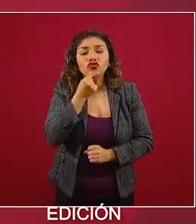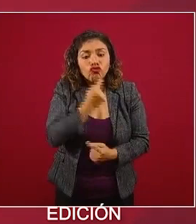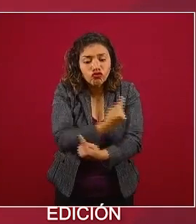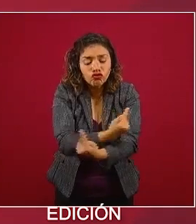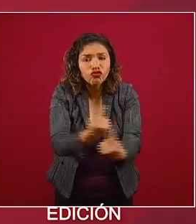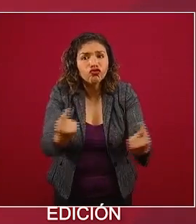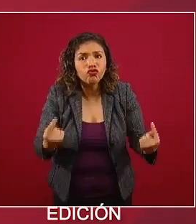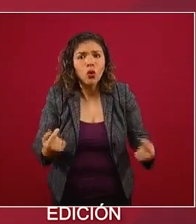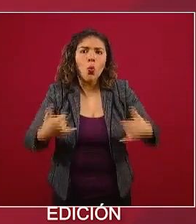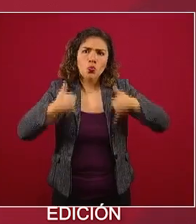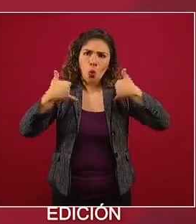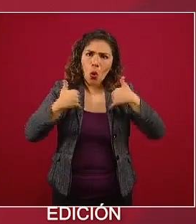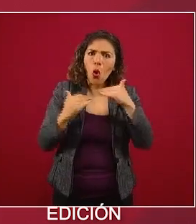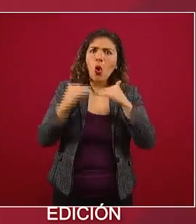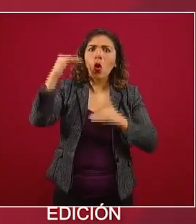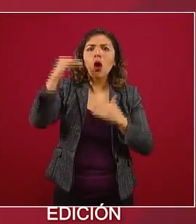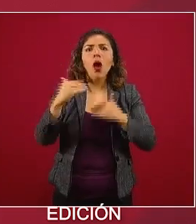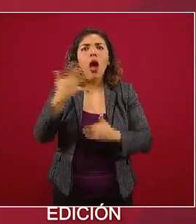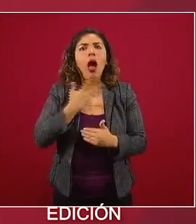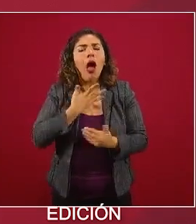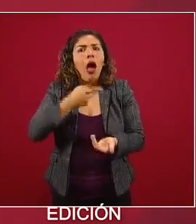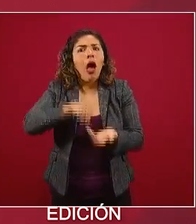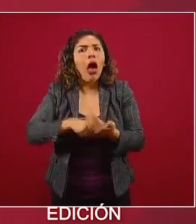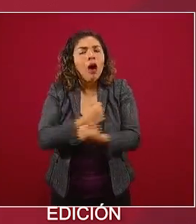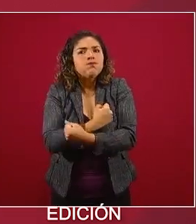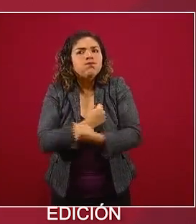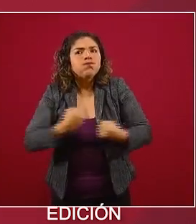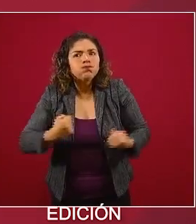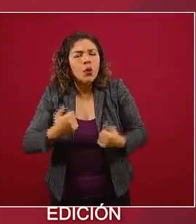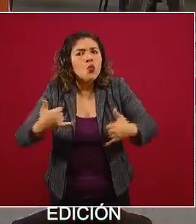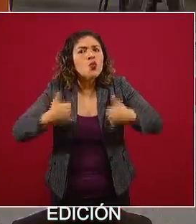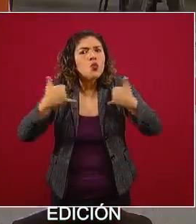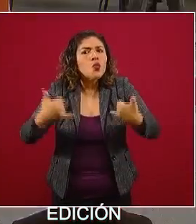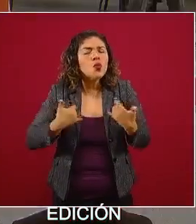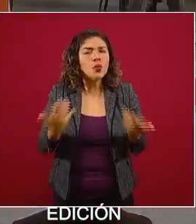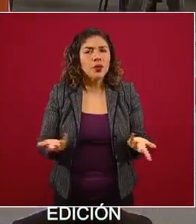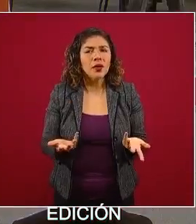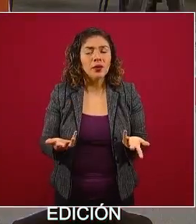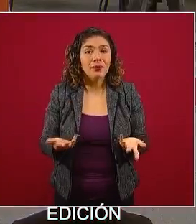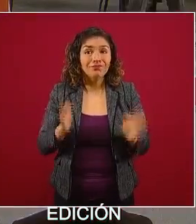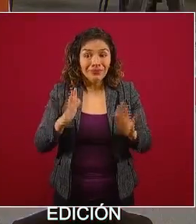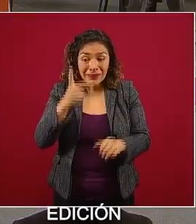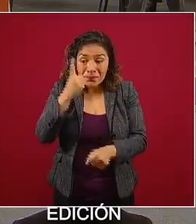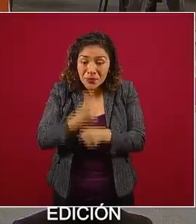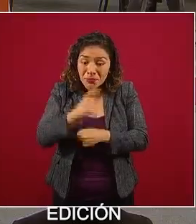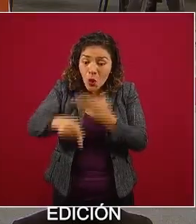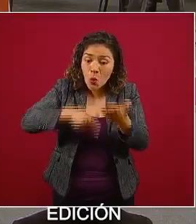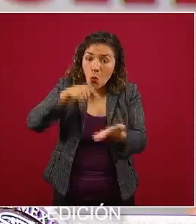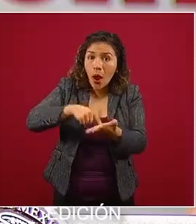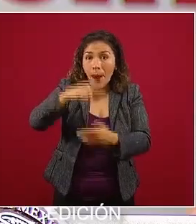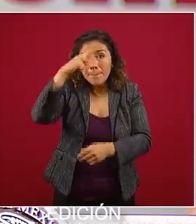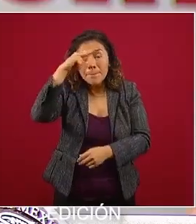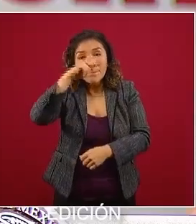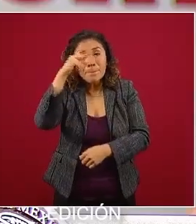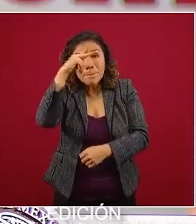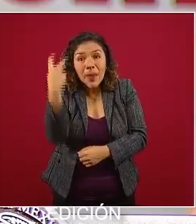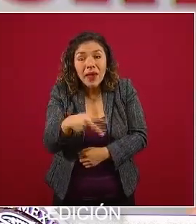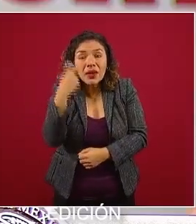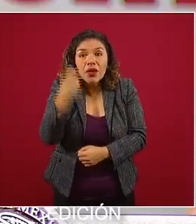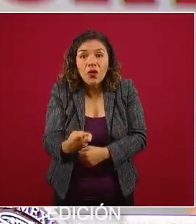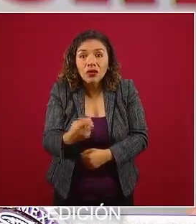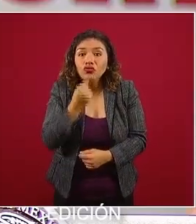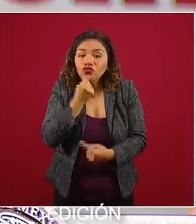niños y adolescentes teniendo sobrepeso o bien obesidad. Primer país del mundo en la